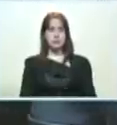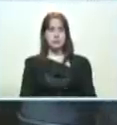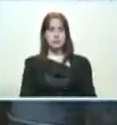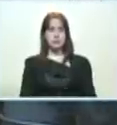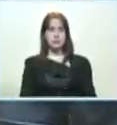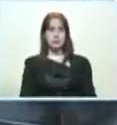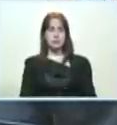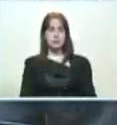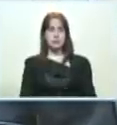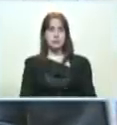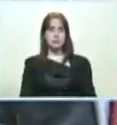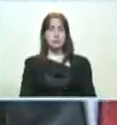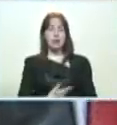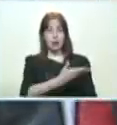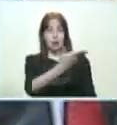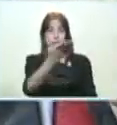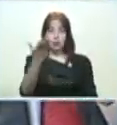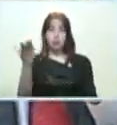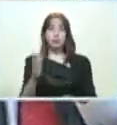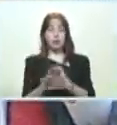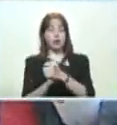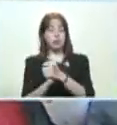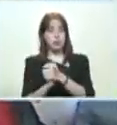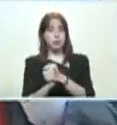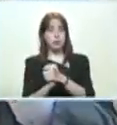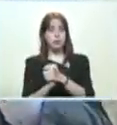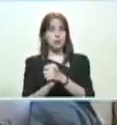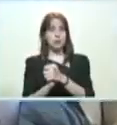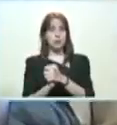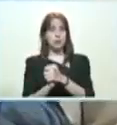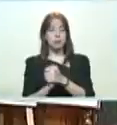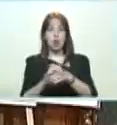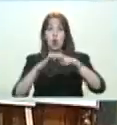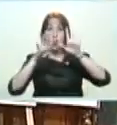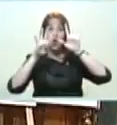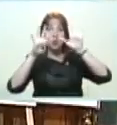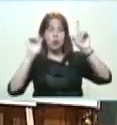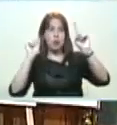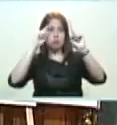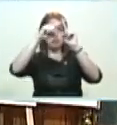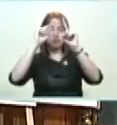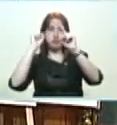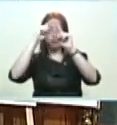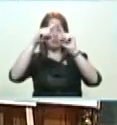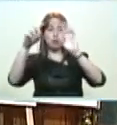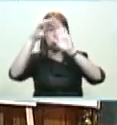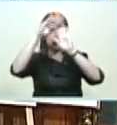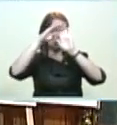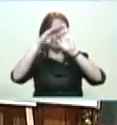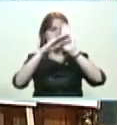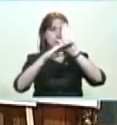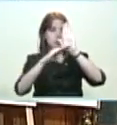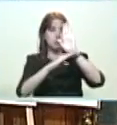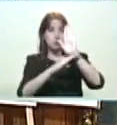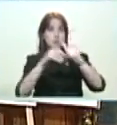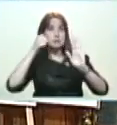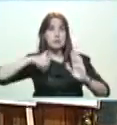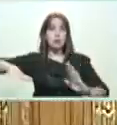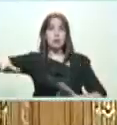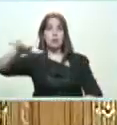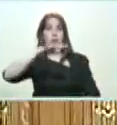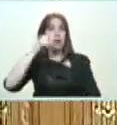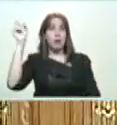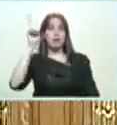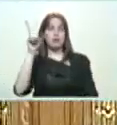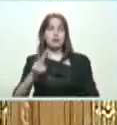Ahí están compañeros las nueve tareas que yo me atreví a lanzar al pueblo de Venezuela